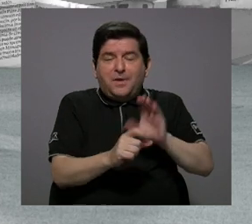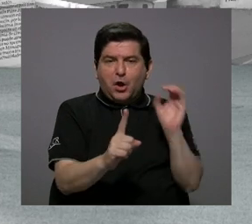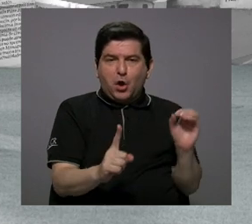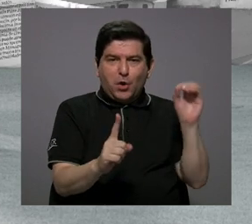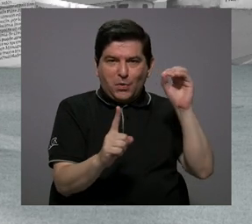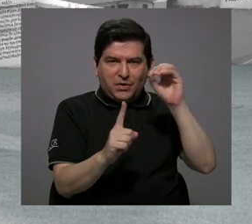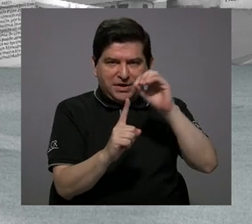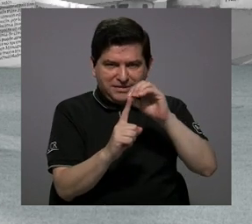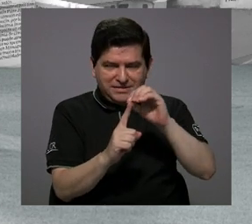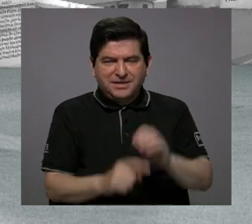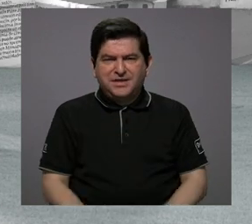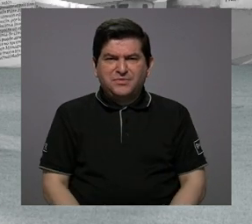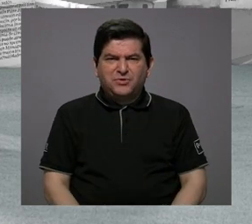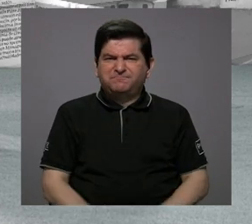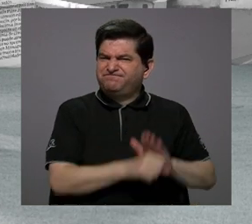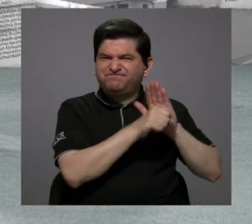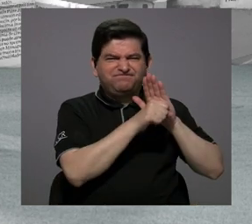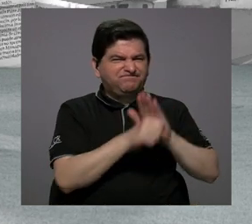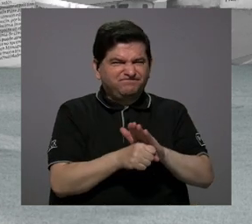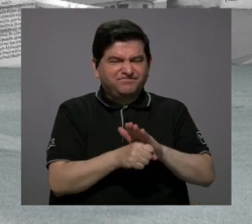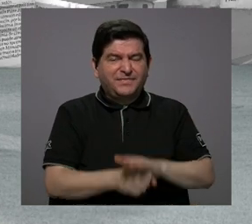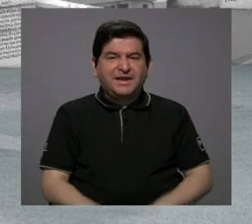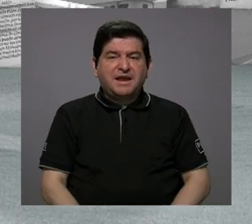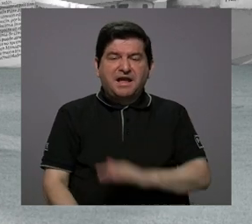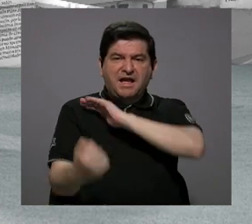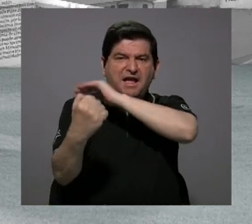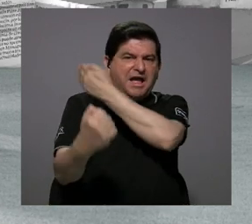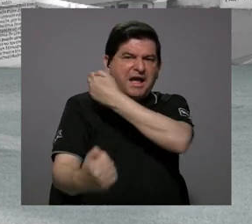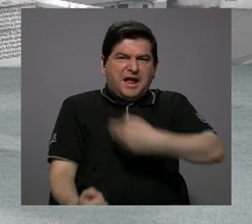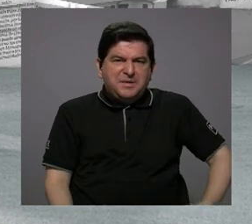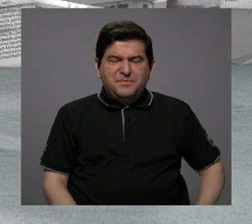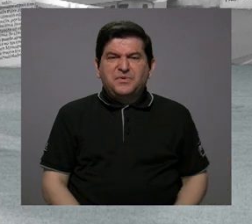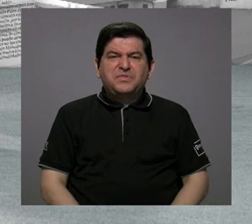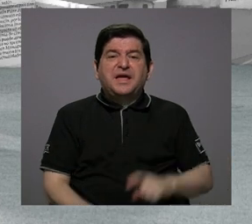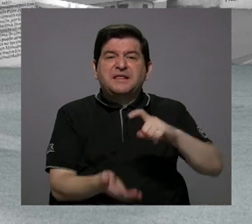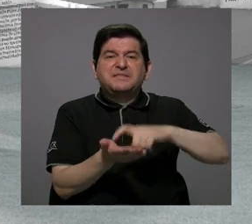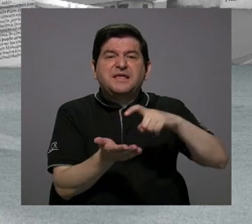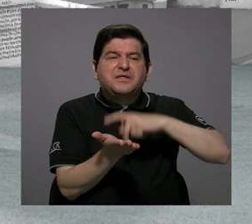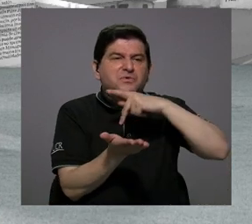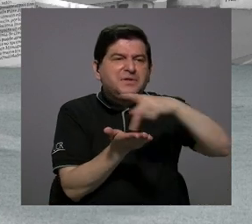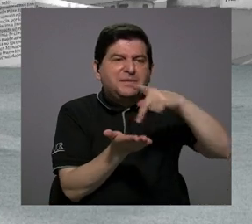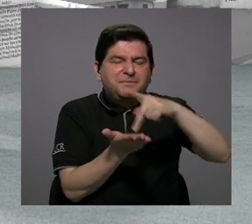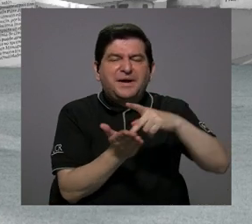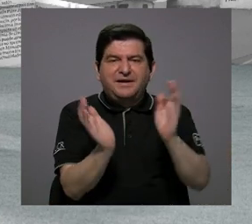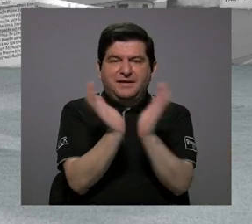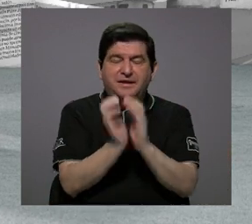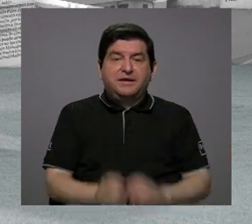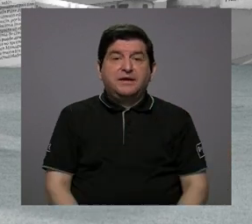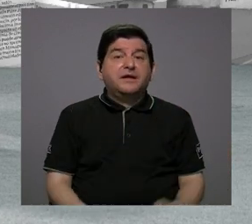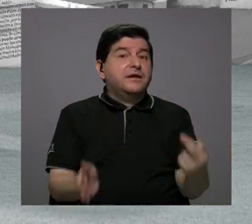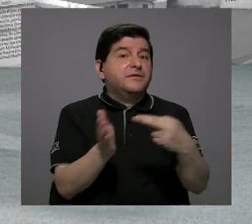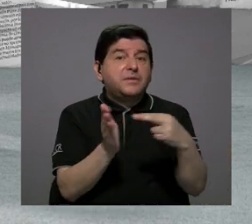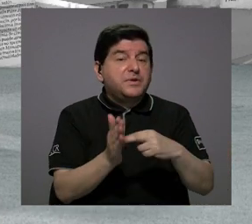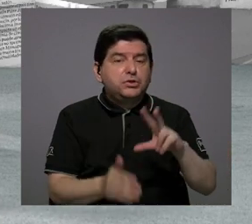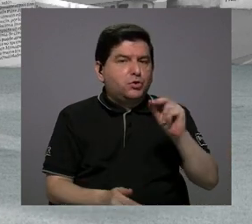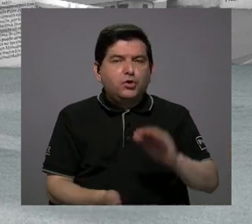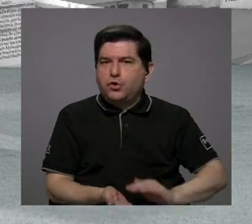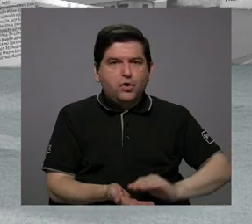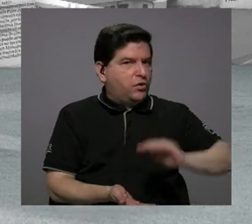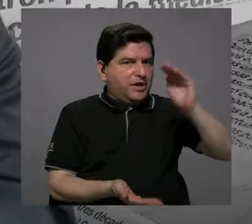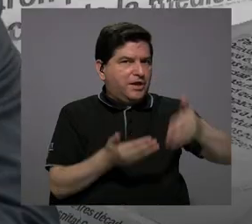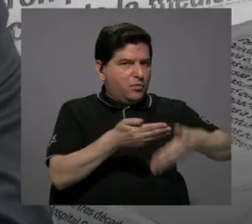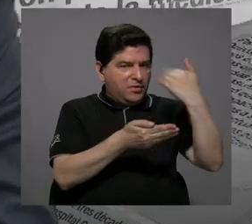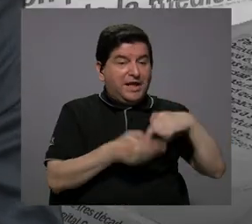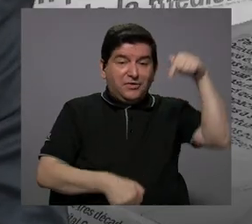objetivo de no presionar a este Ejecutivo de que une la deuda con la caja. Y no estoy hablando, repito, de la deuda acumulada, estoy